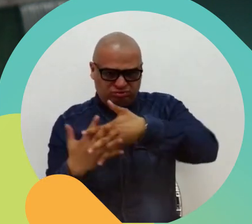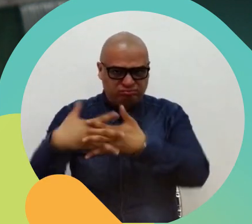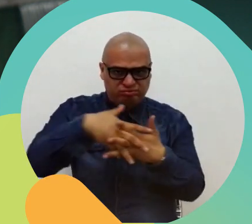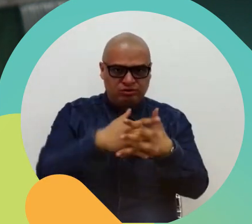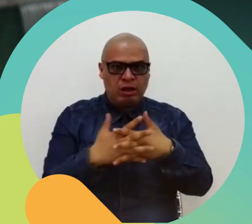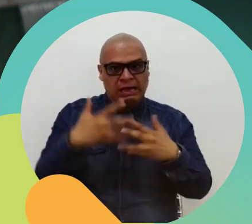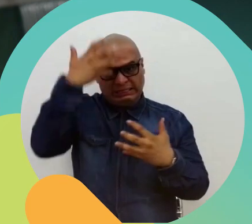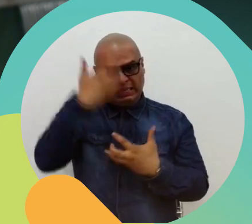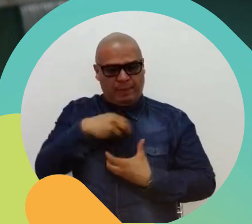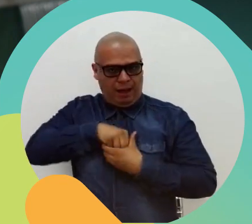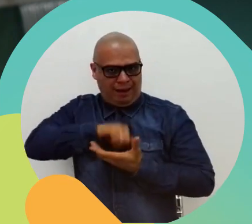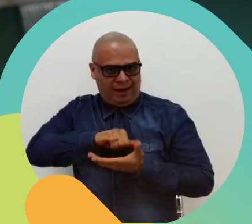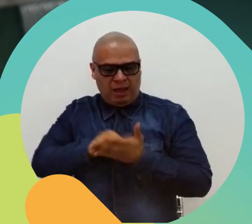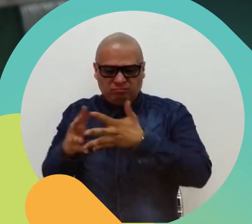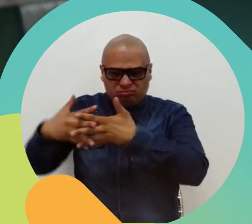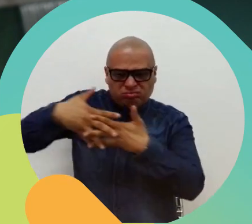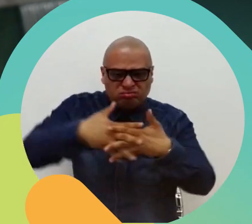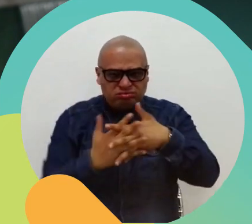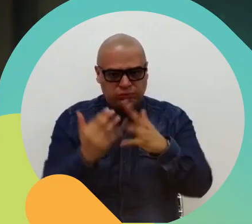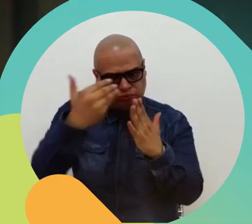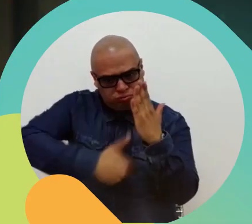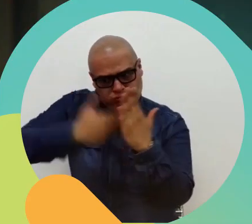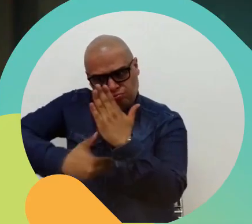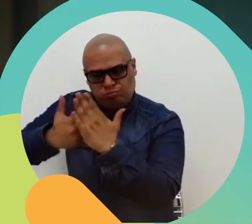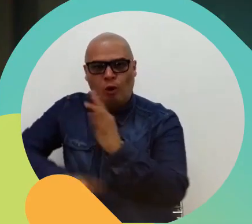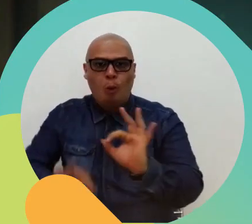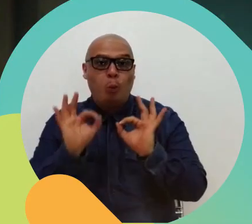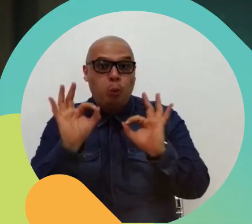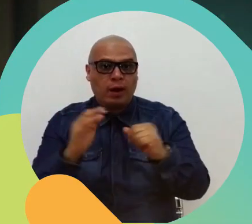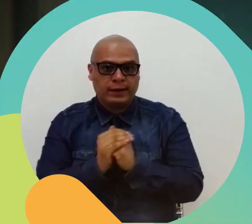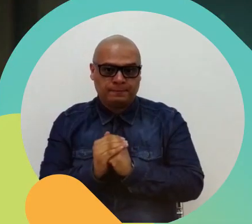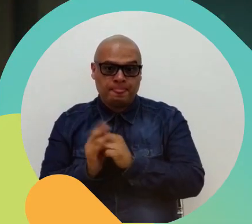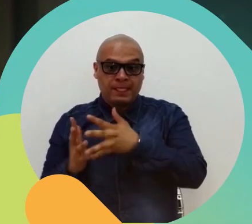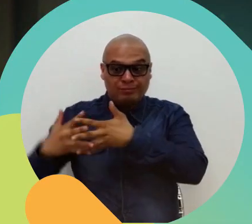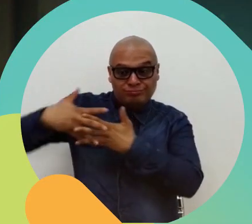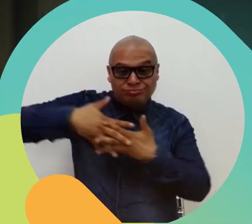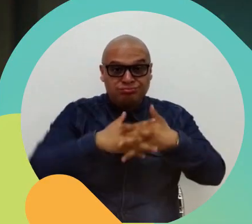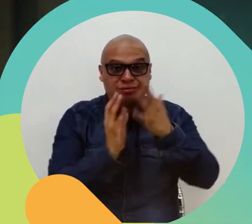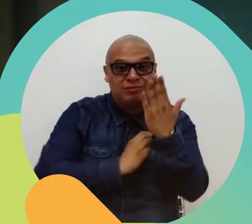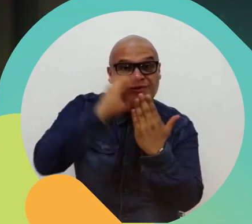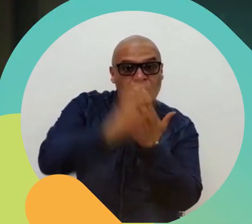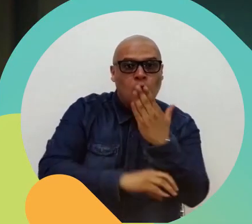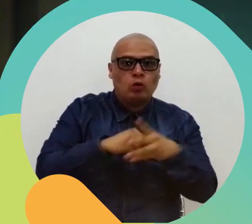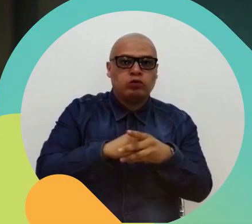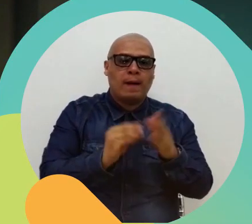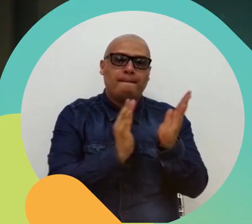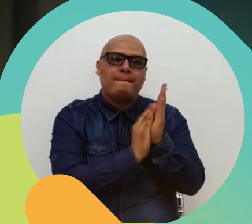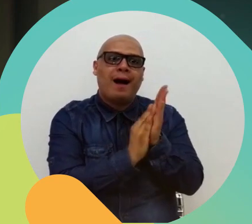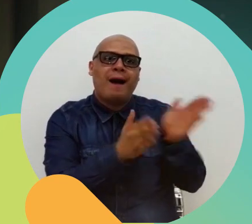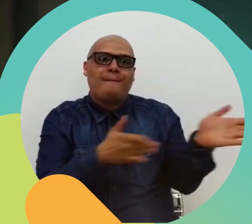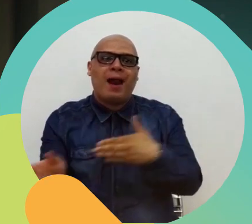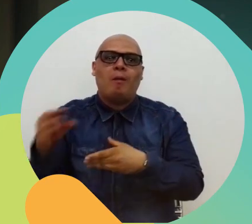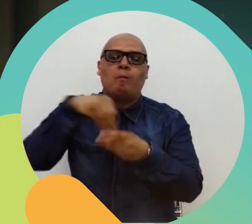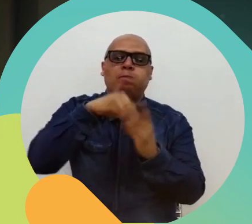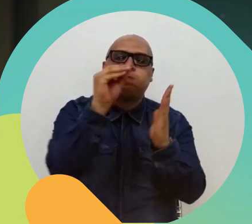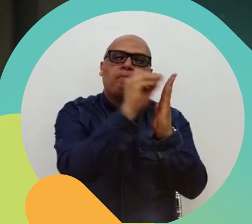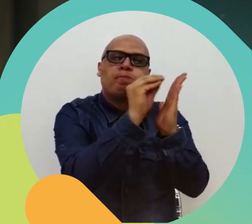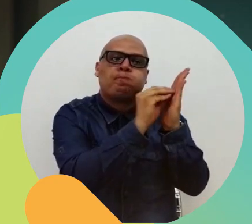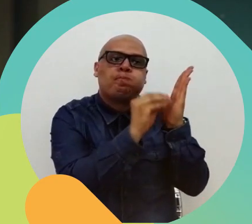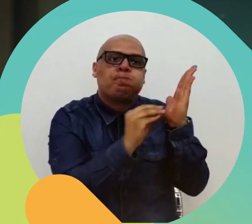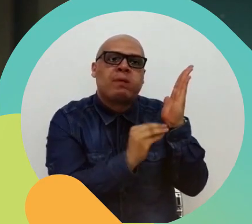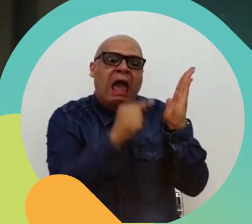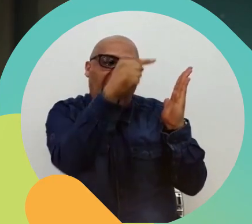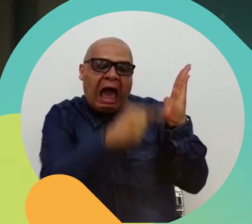área y al sistema institucional de evaluación. Esa flexibilización curricular la llevan a los planes de área